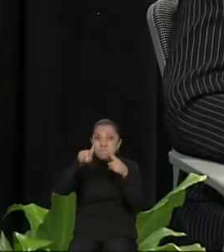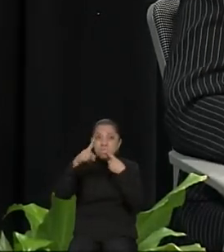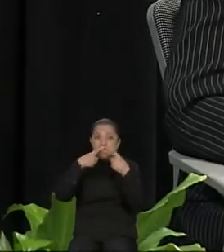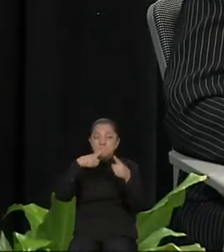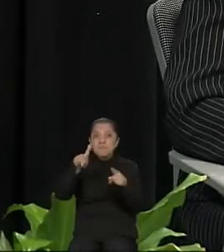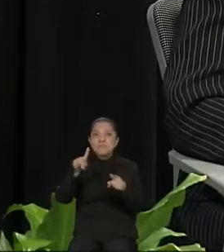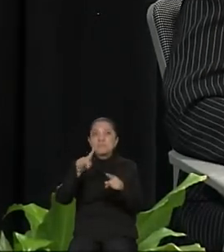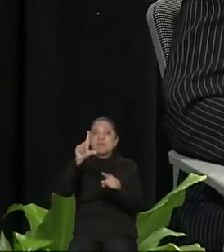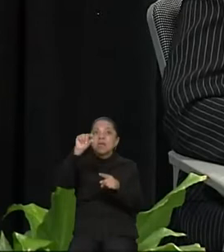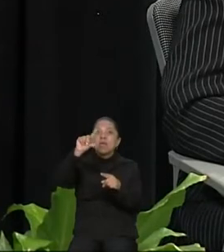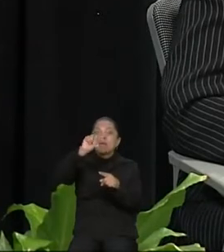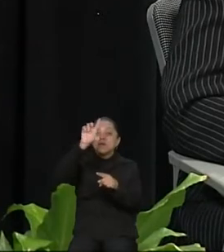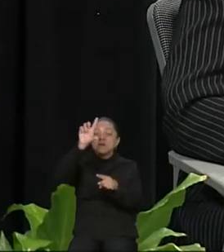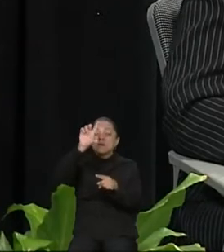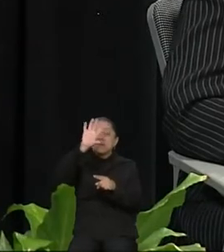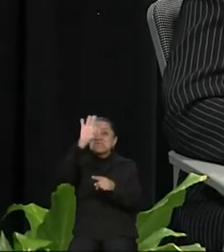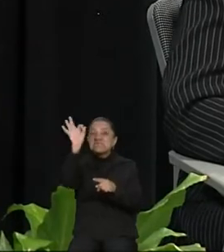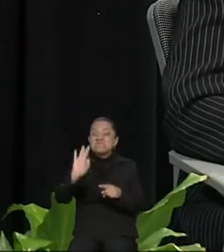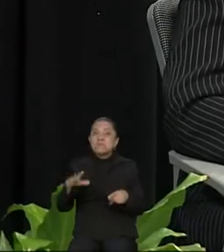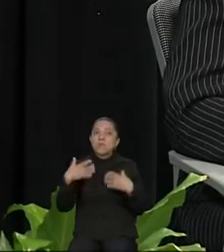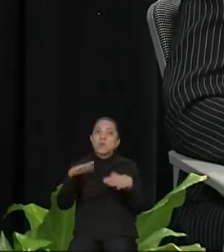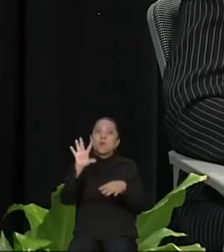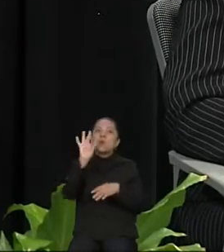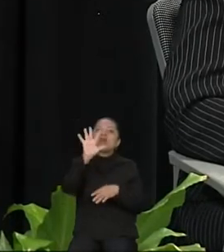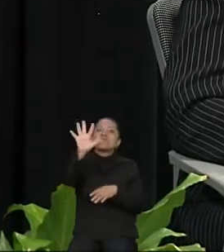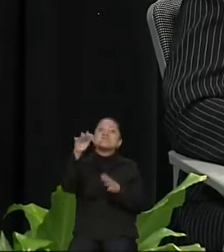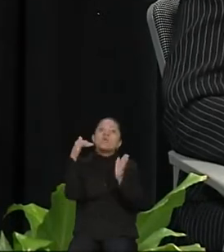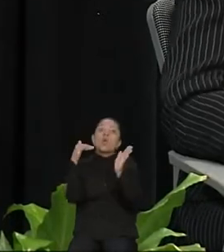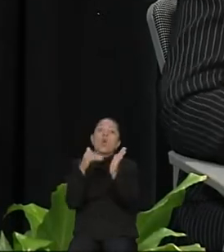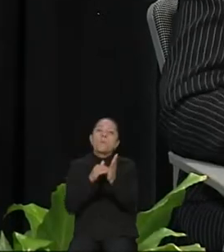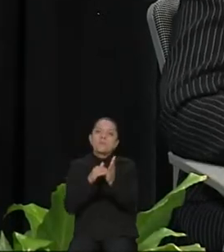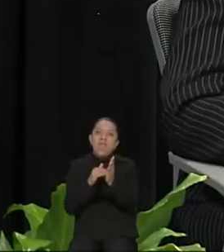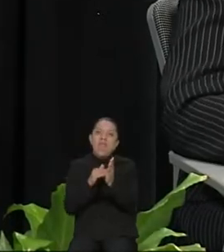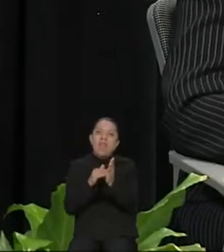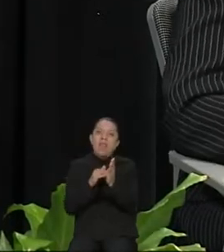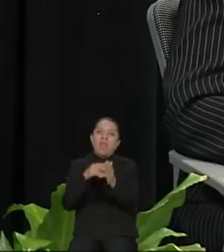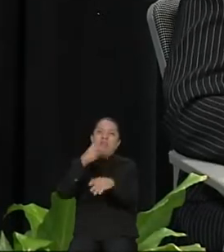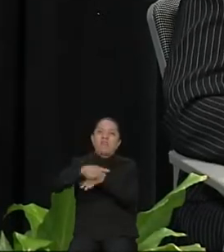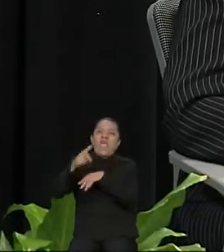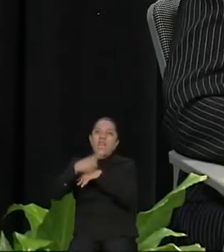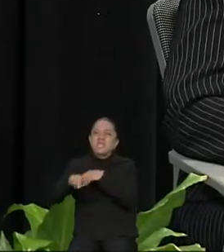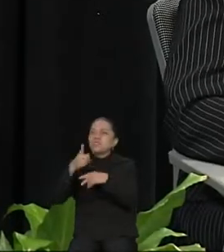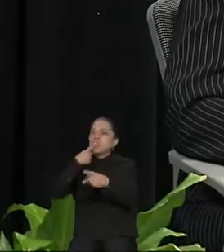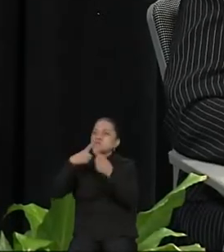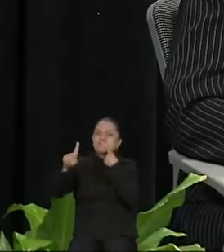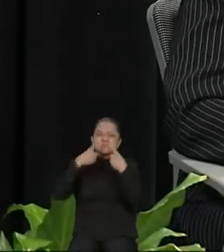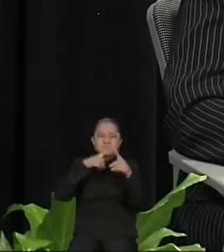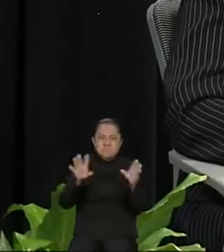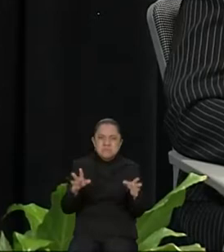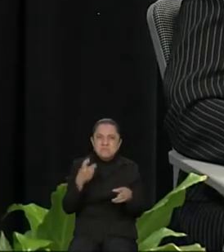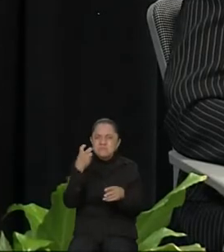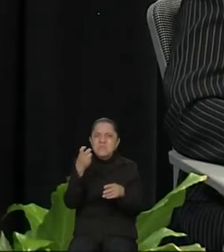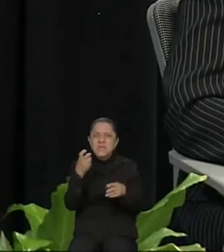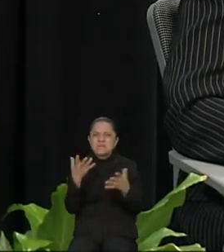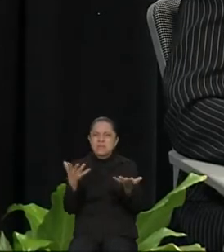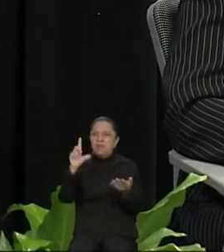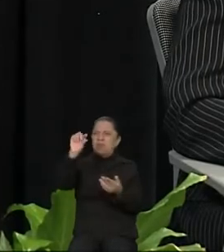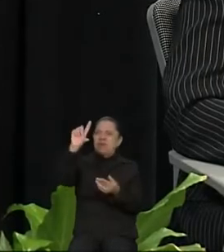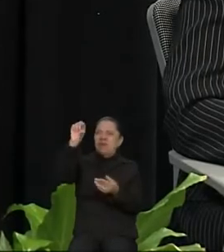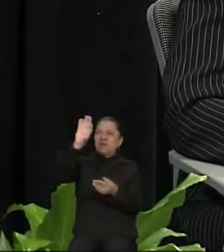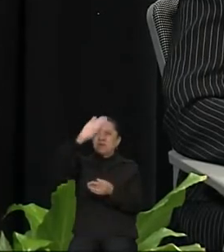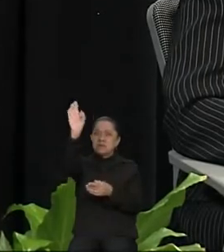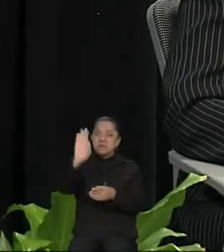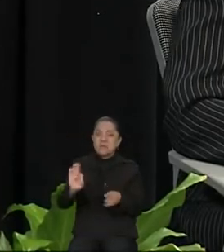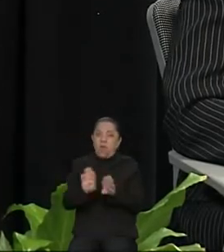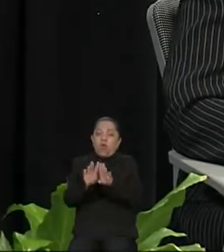45 mil 448 delitos denunciados. Esto nos da un indicativo de cómo está la seguridad en